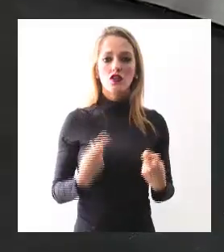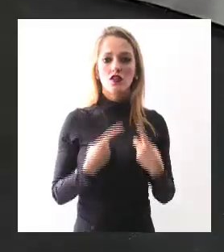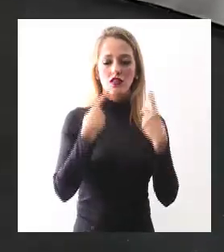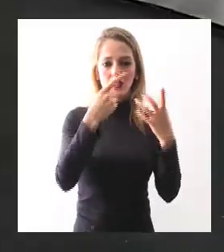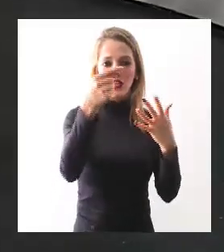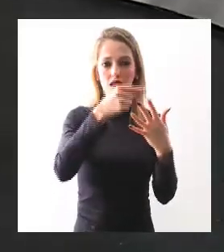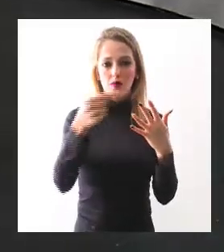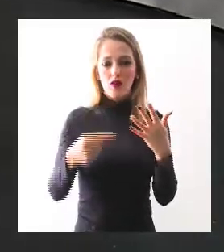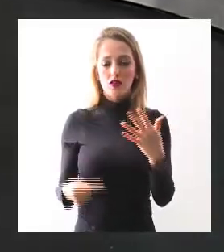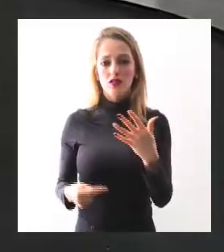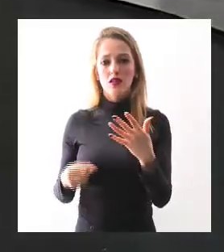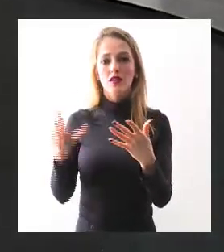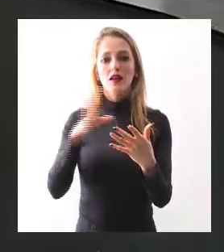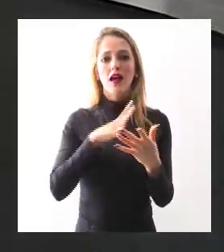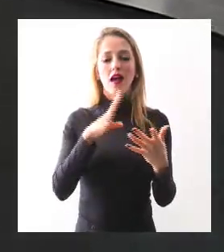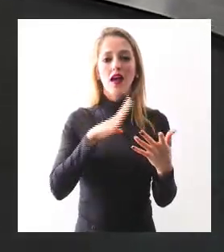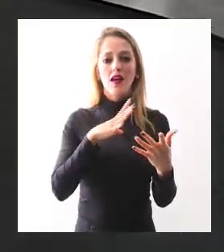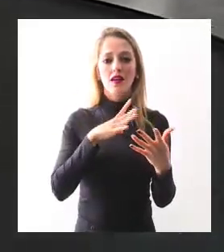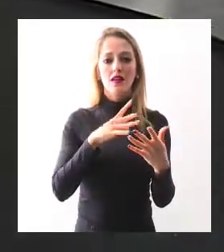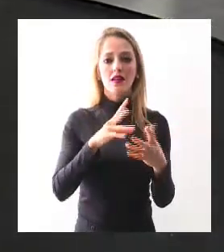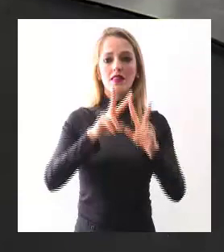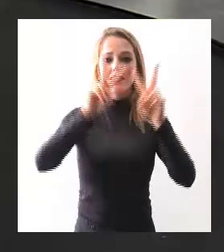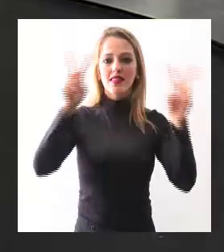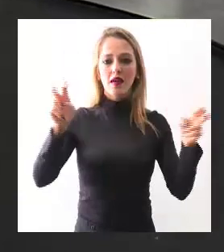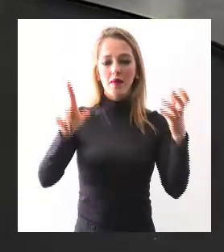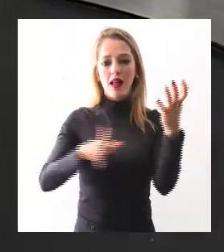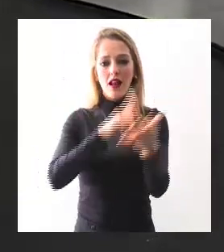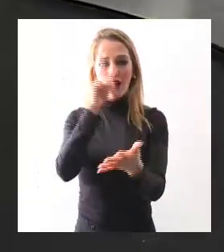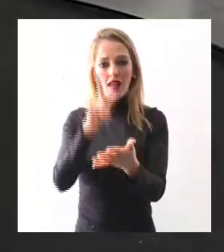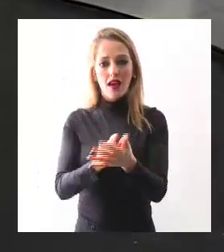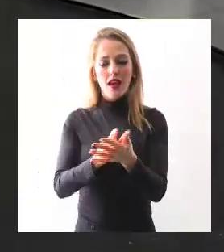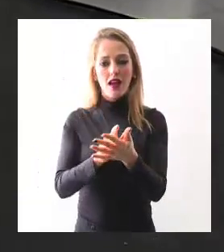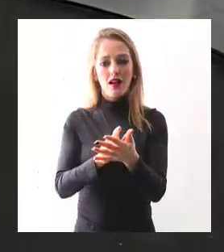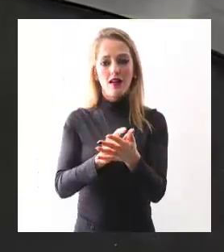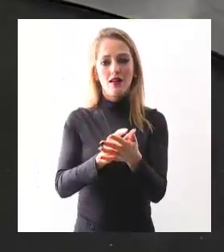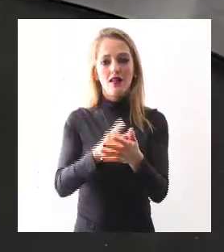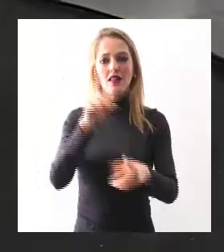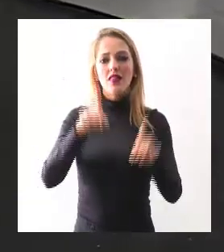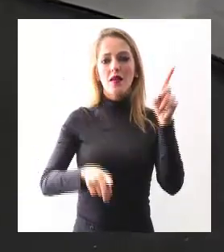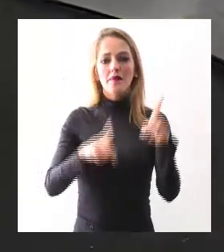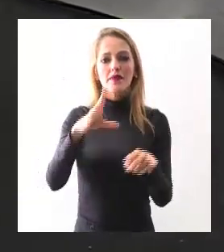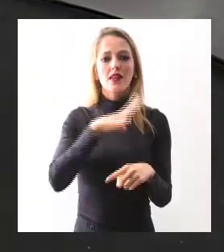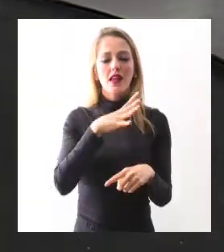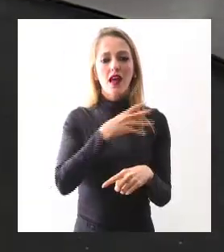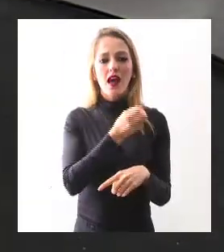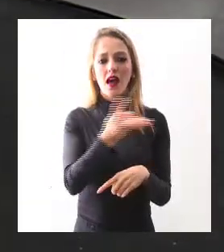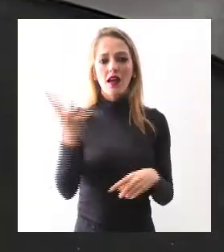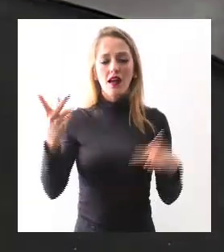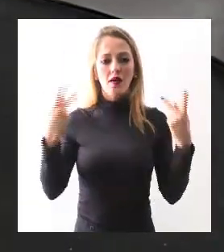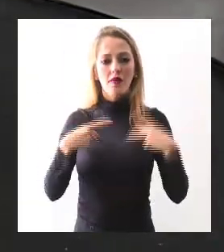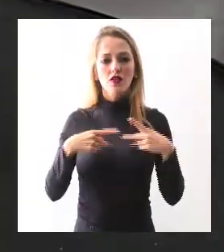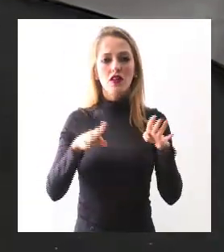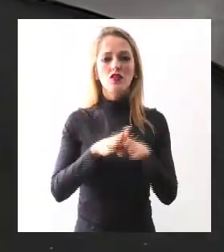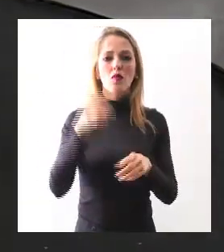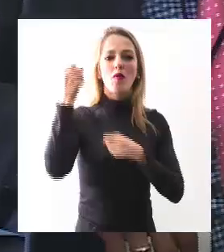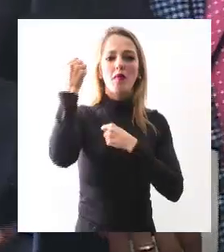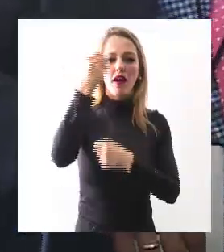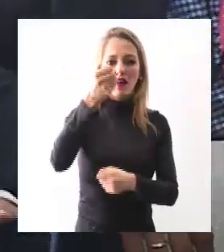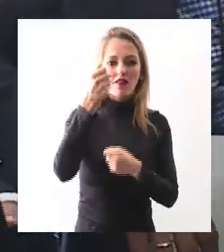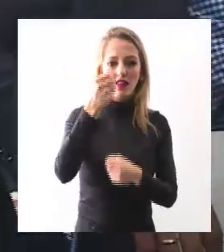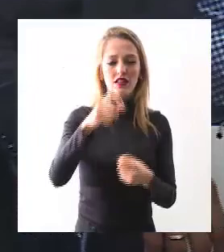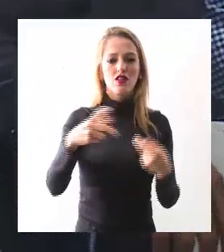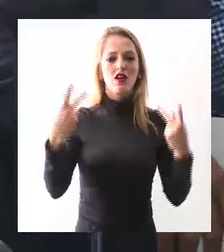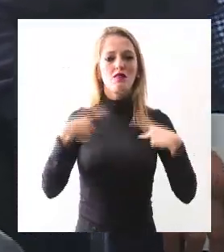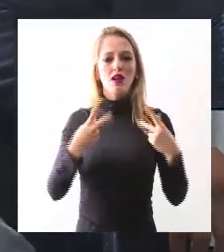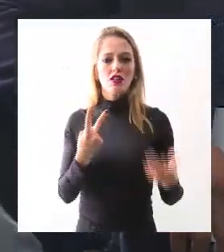también se tuvo que entrar a un tema legal, avanzar contra esas inquietudes contrarias al proceso en manifestaciones, en